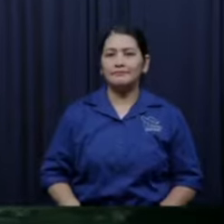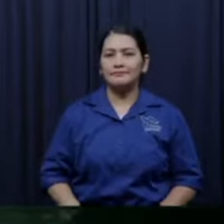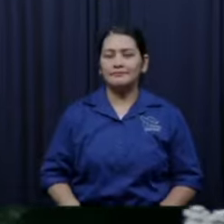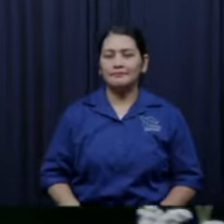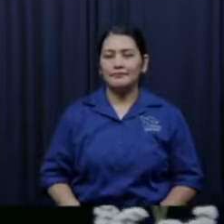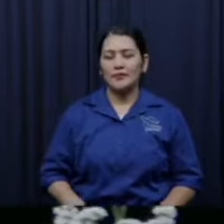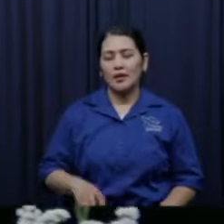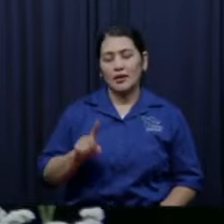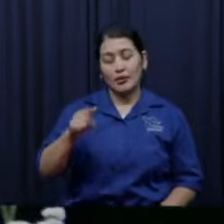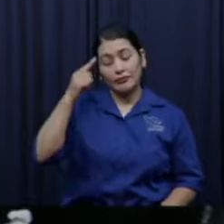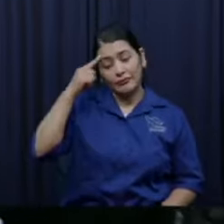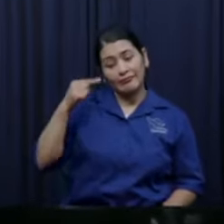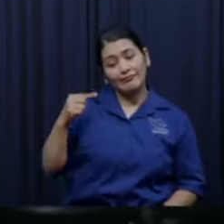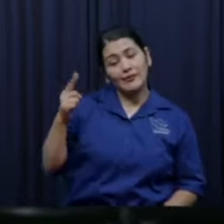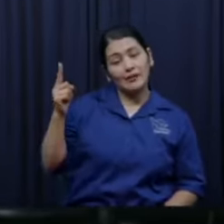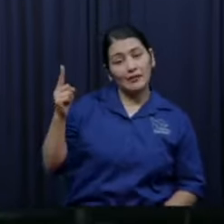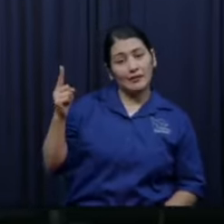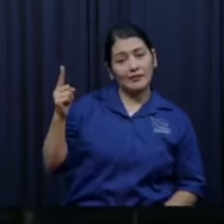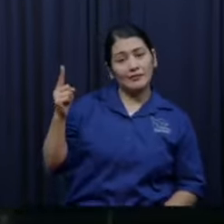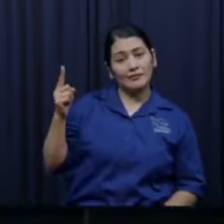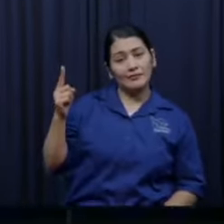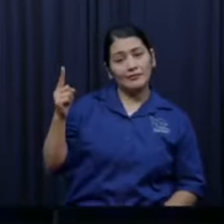y un día llegó con él